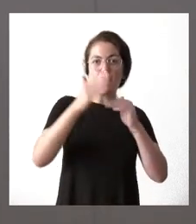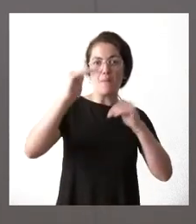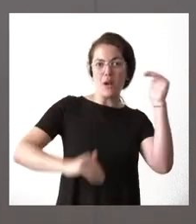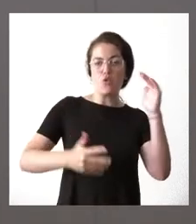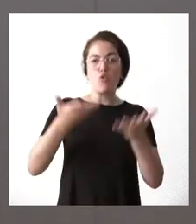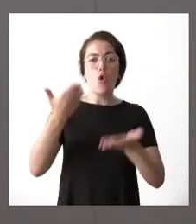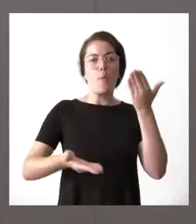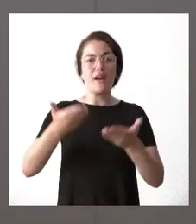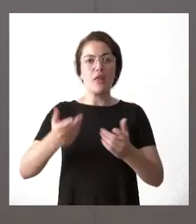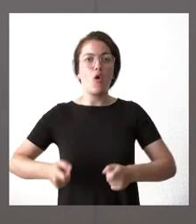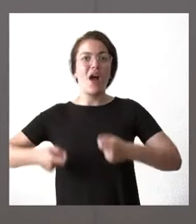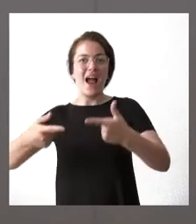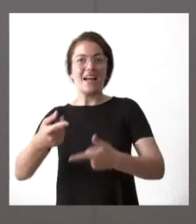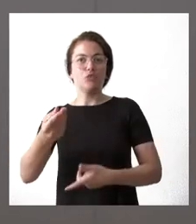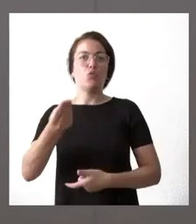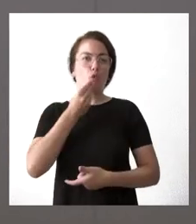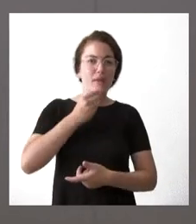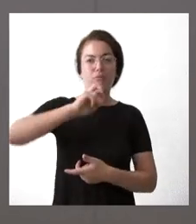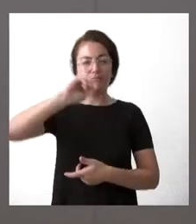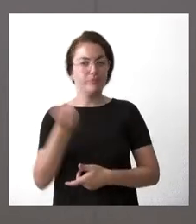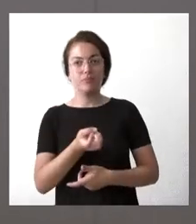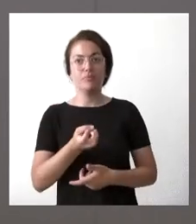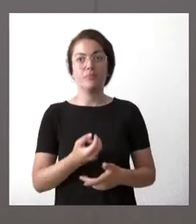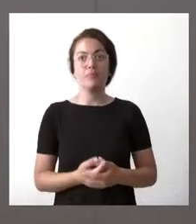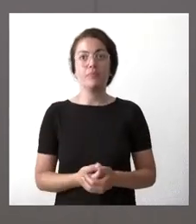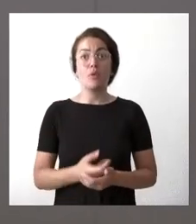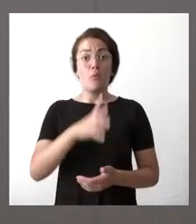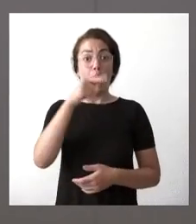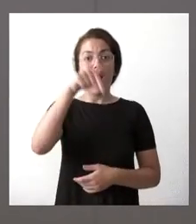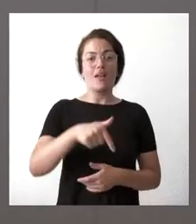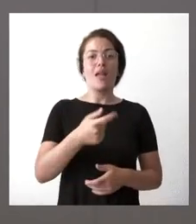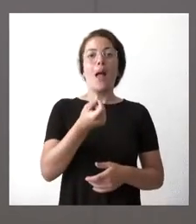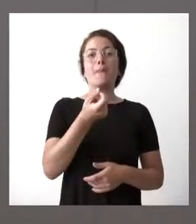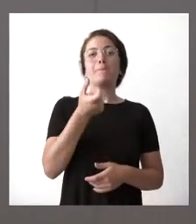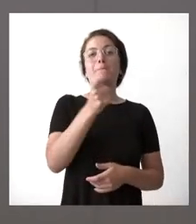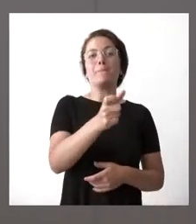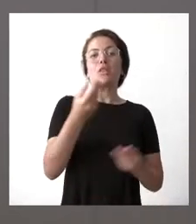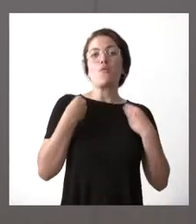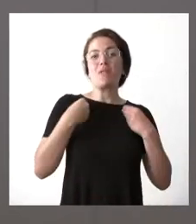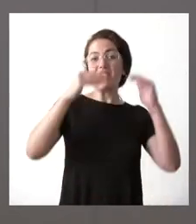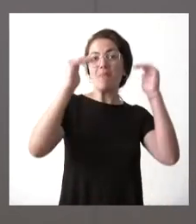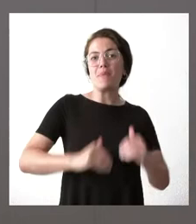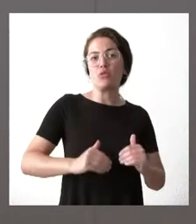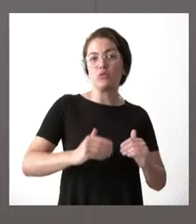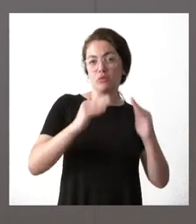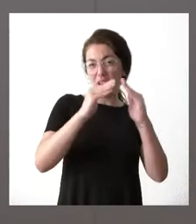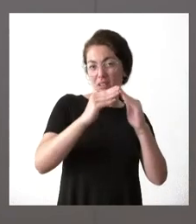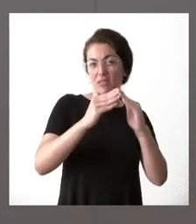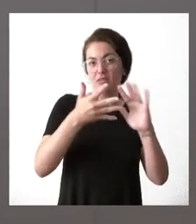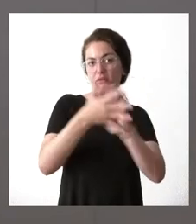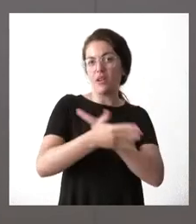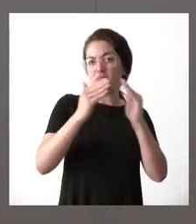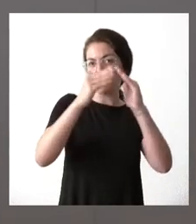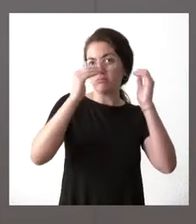coste de la vivienda claramente inferior y las personas de Castilla y León pagan menos o destinan menos